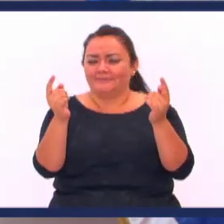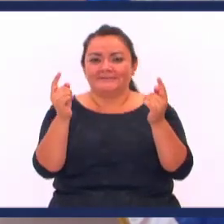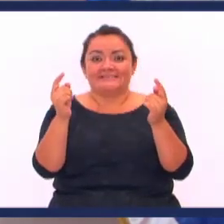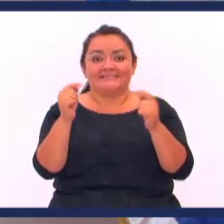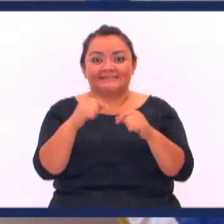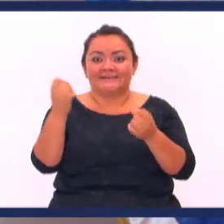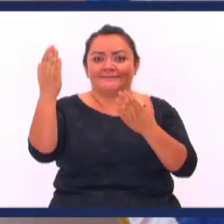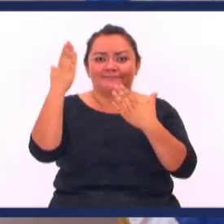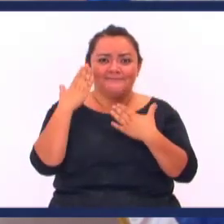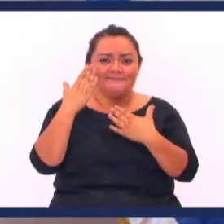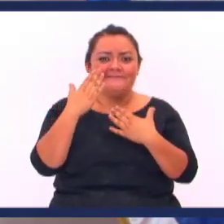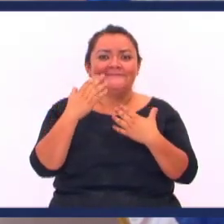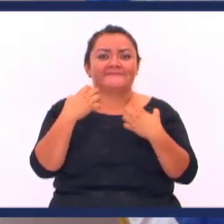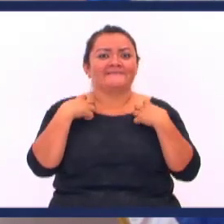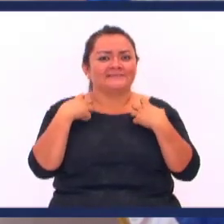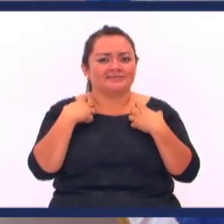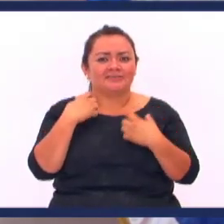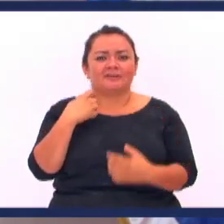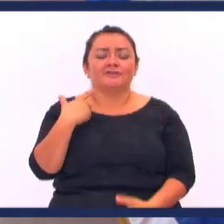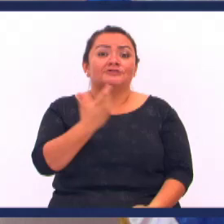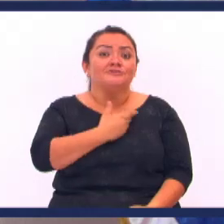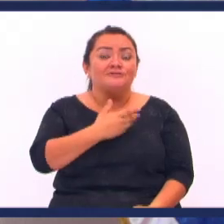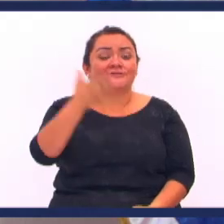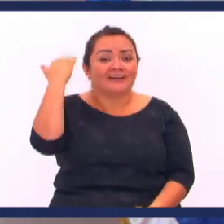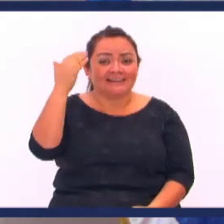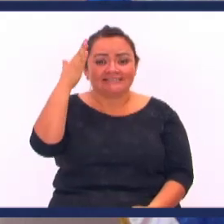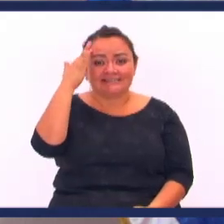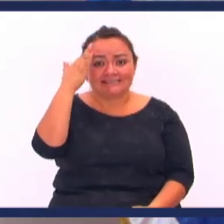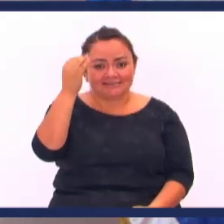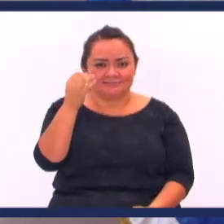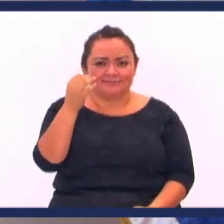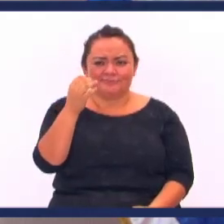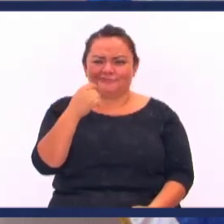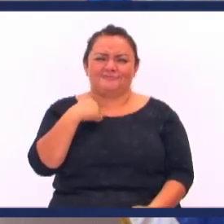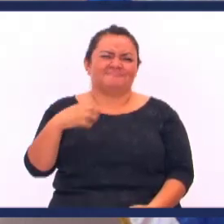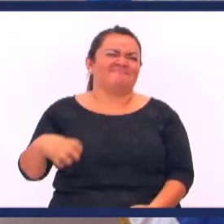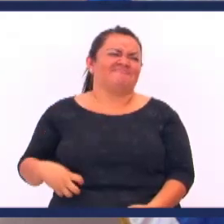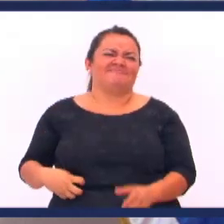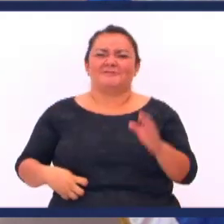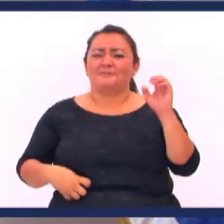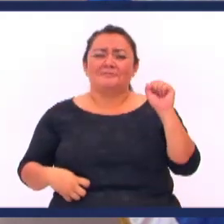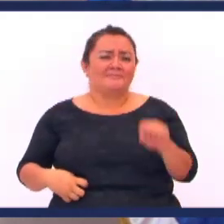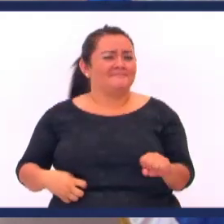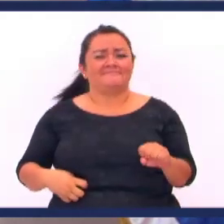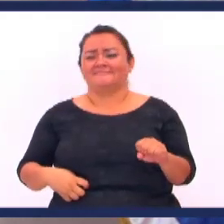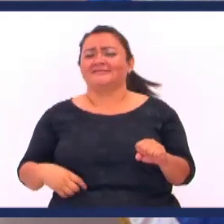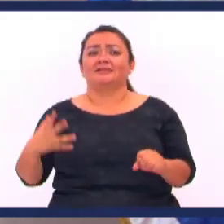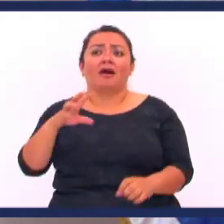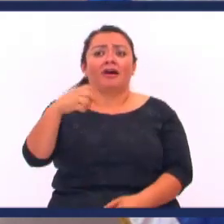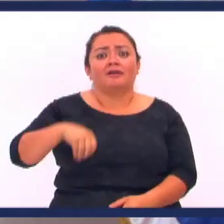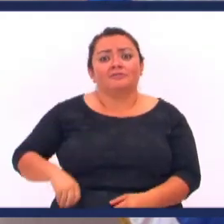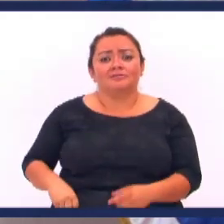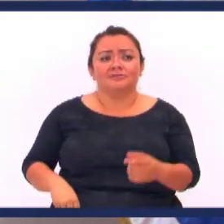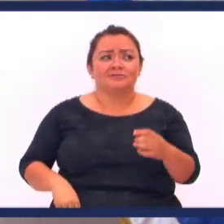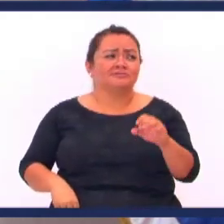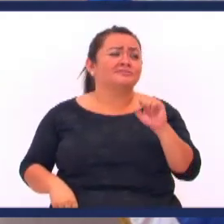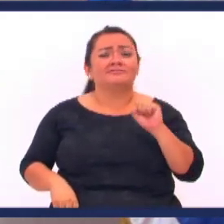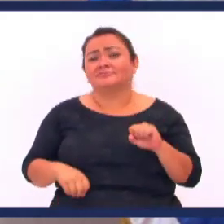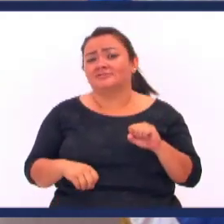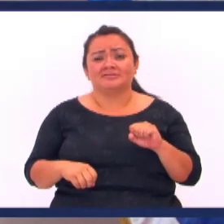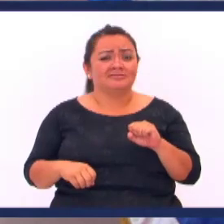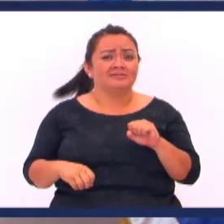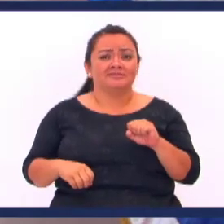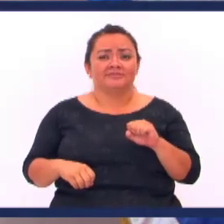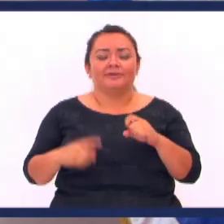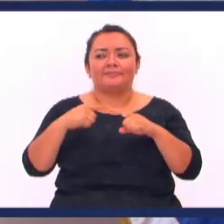reunidos Que estamos en algún proceso De vida Nosotros creímos Que no podíamos Dejar de mentir Que no podíamos Dejar de robar Que no podíamos Dejar de tomar